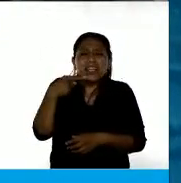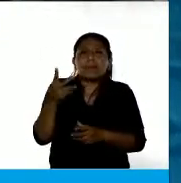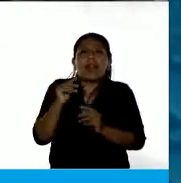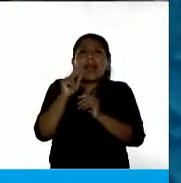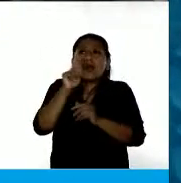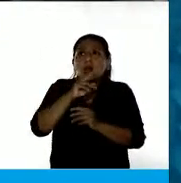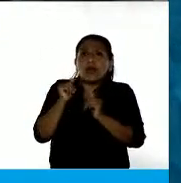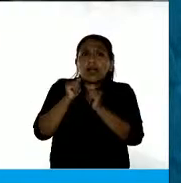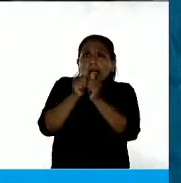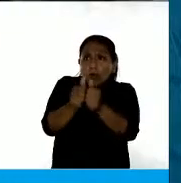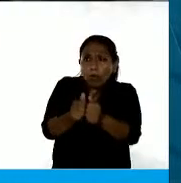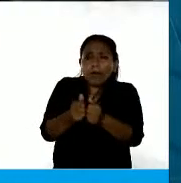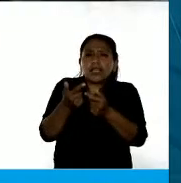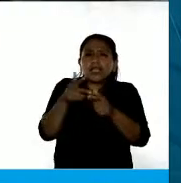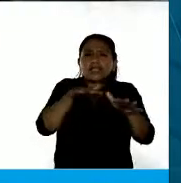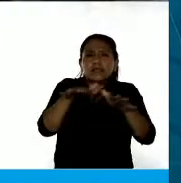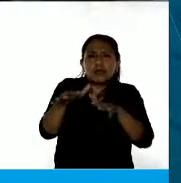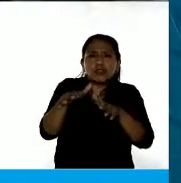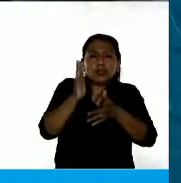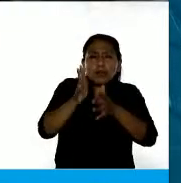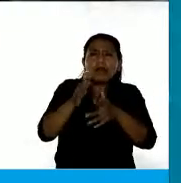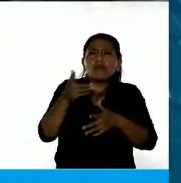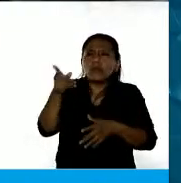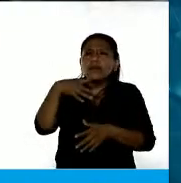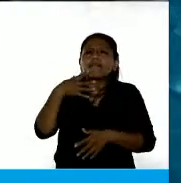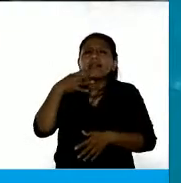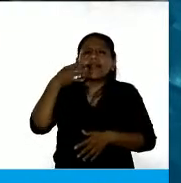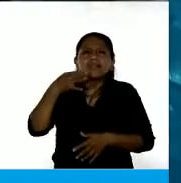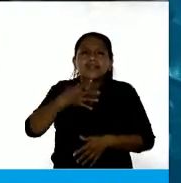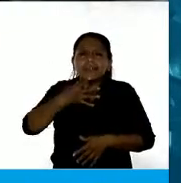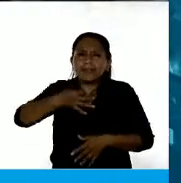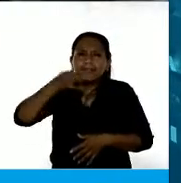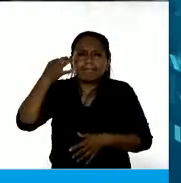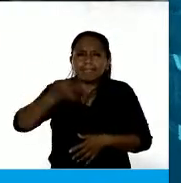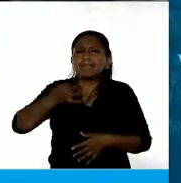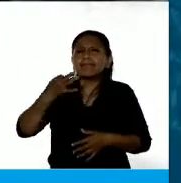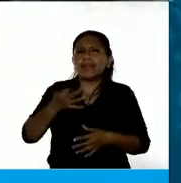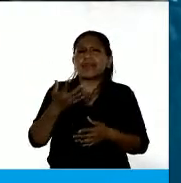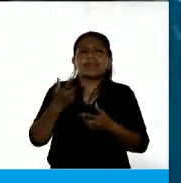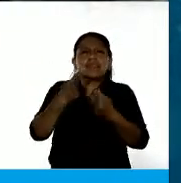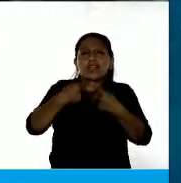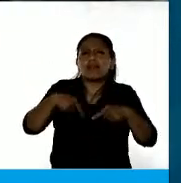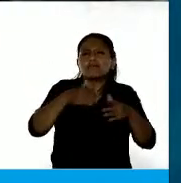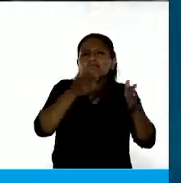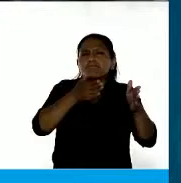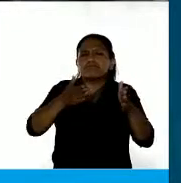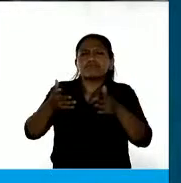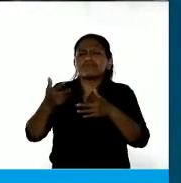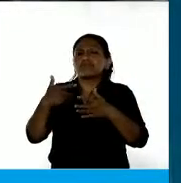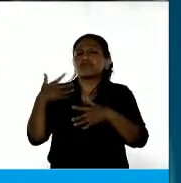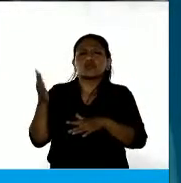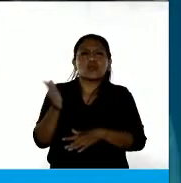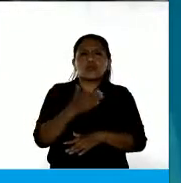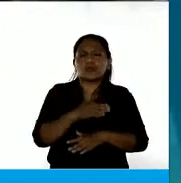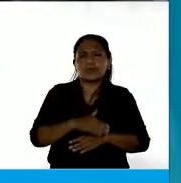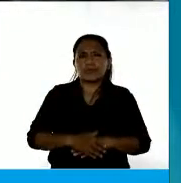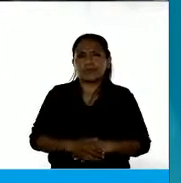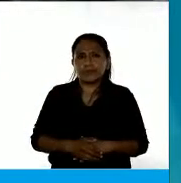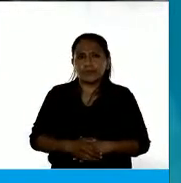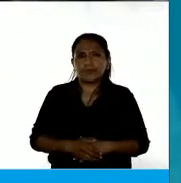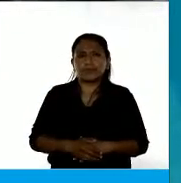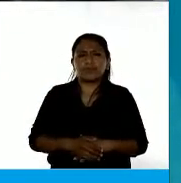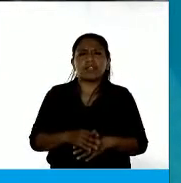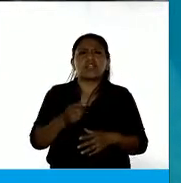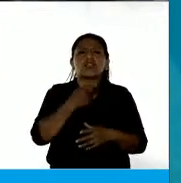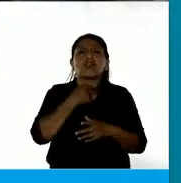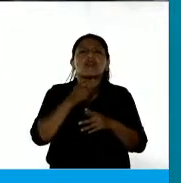en situación de violencia van a entender todo lo que atraviesan las mujeres. Y bueno, no me